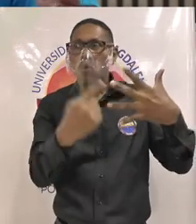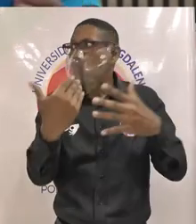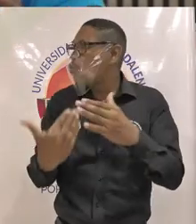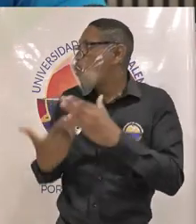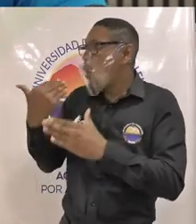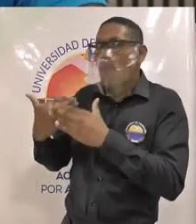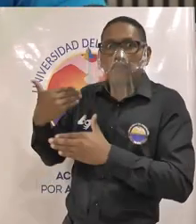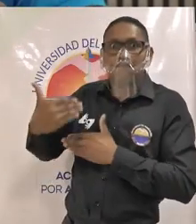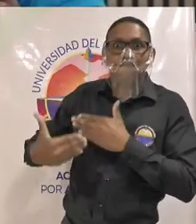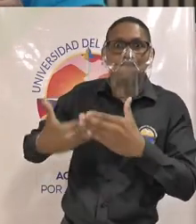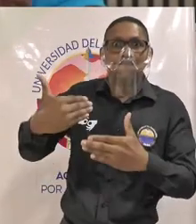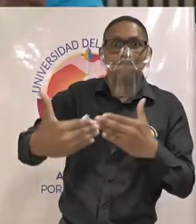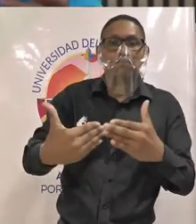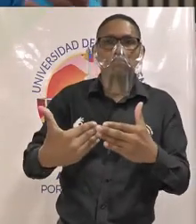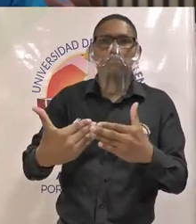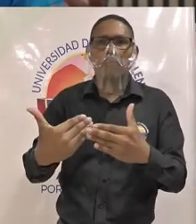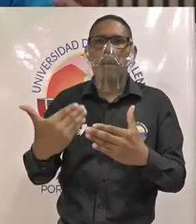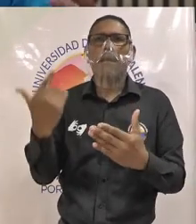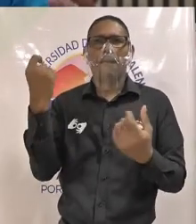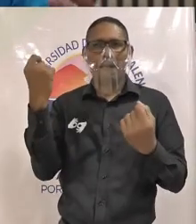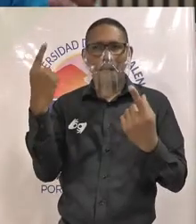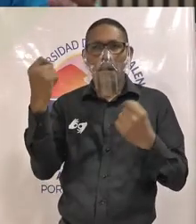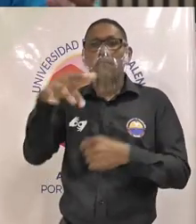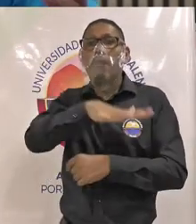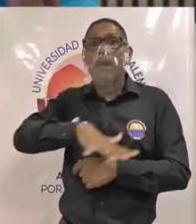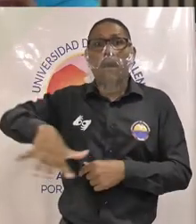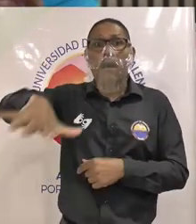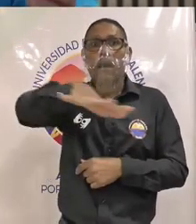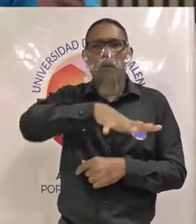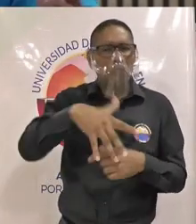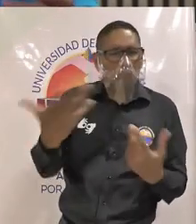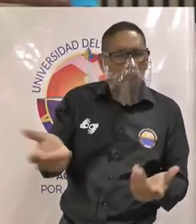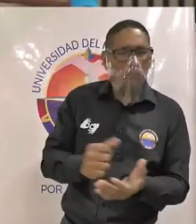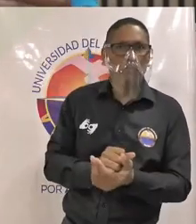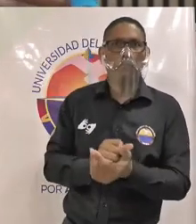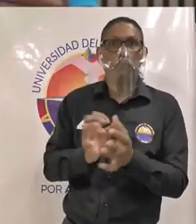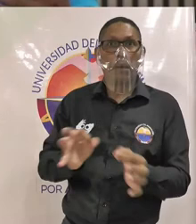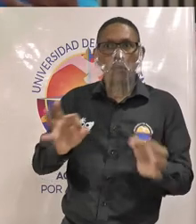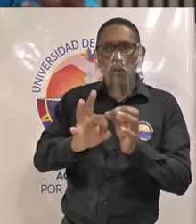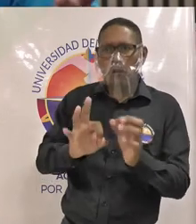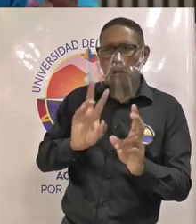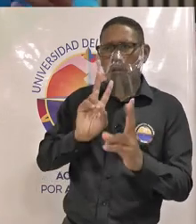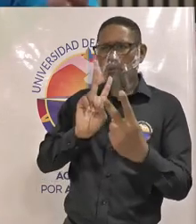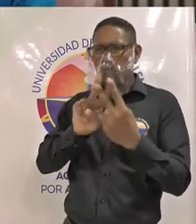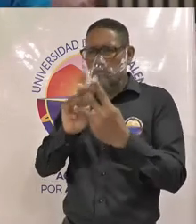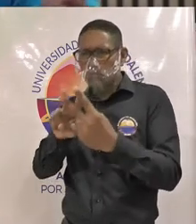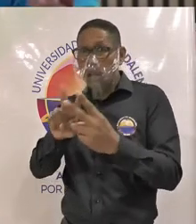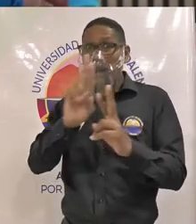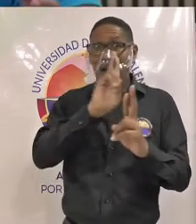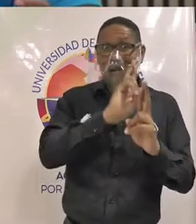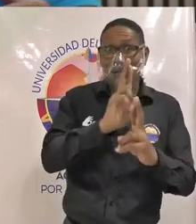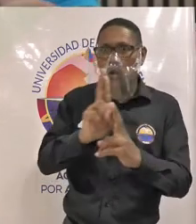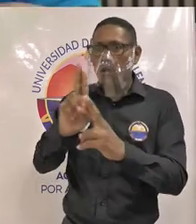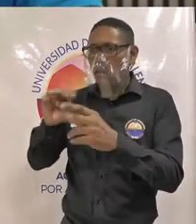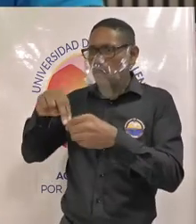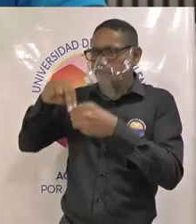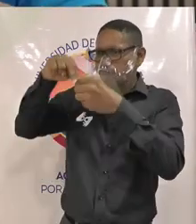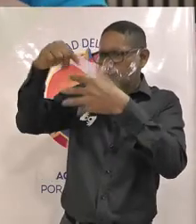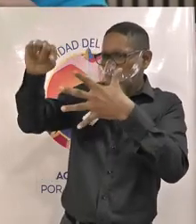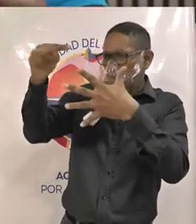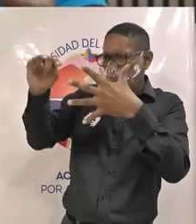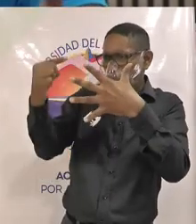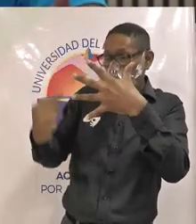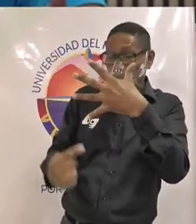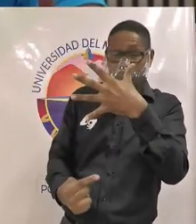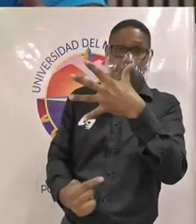entender cuáles son las condiciones del territorio y eso pasa por reconocer la riqueza étnica que tenemos por lo tanto